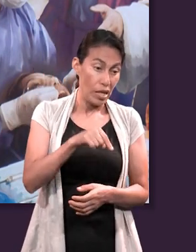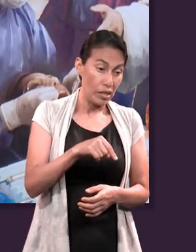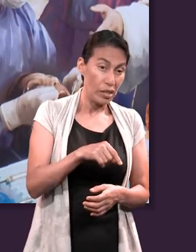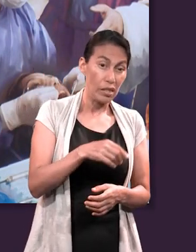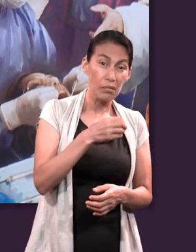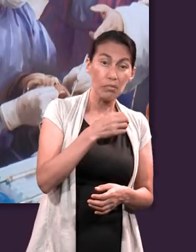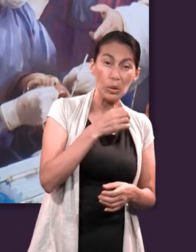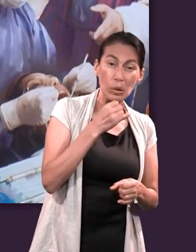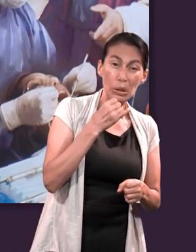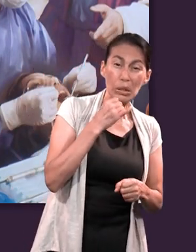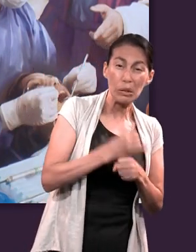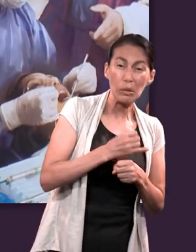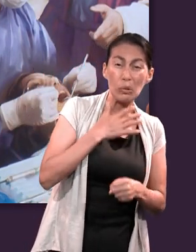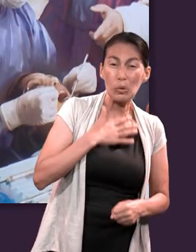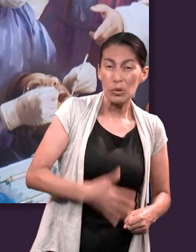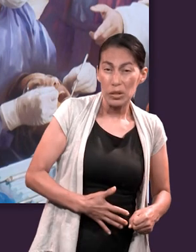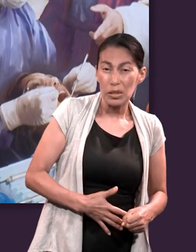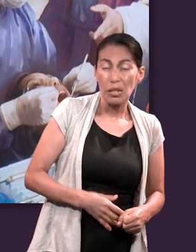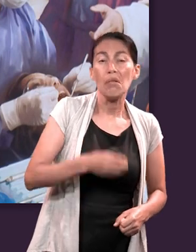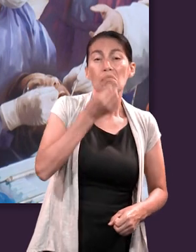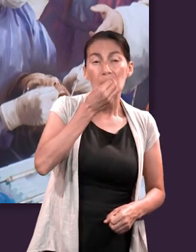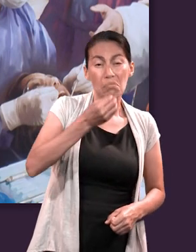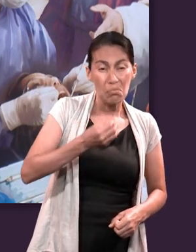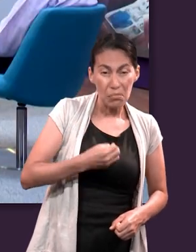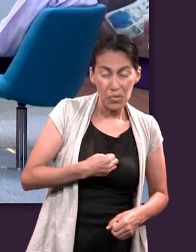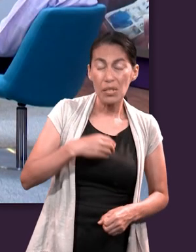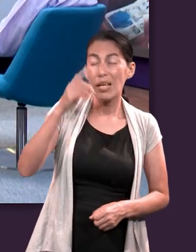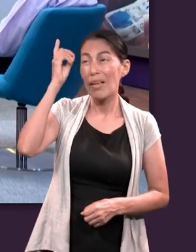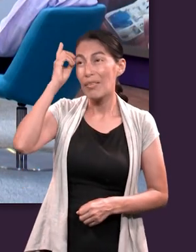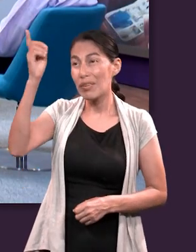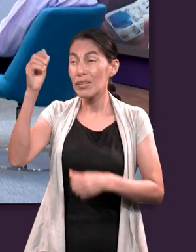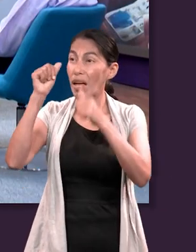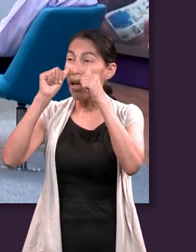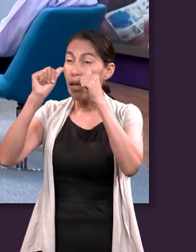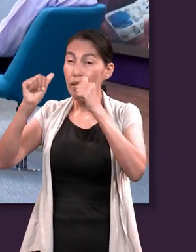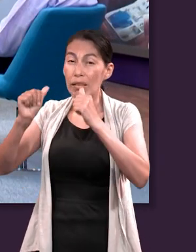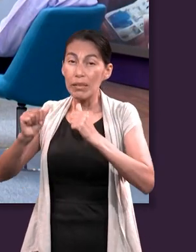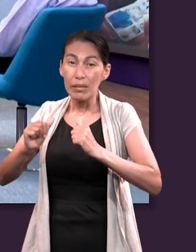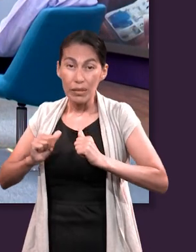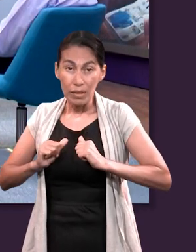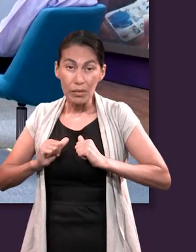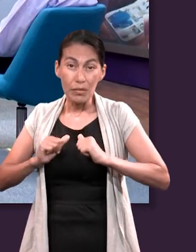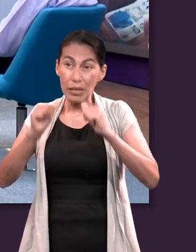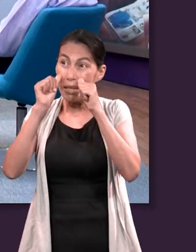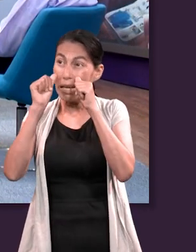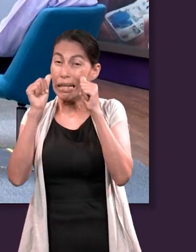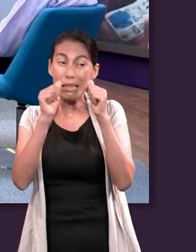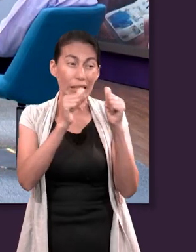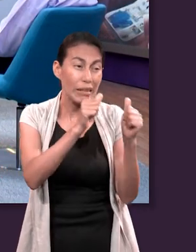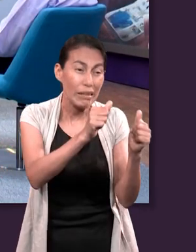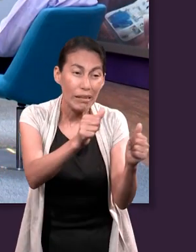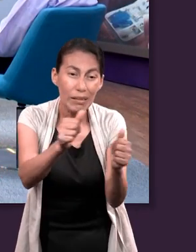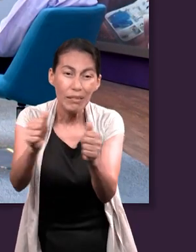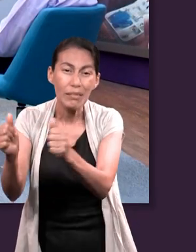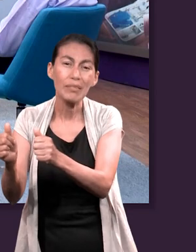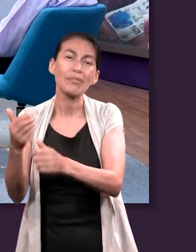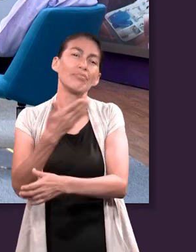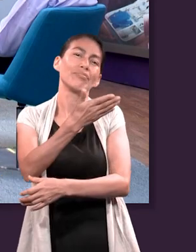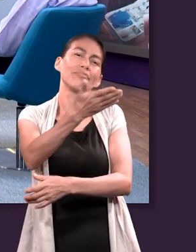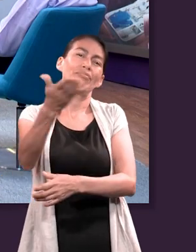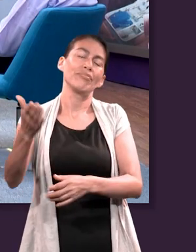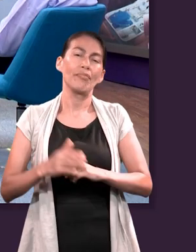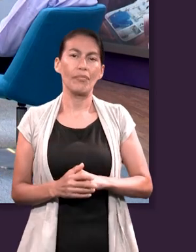lleno de injusticia que Dios está atento a cada una de nuestras necesidades, a cada uno de nuestros